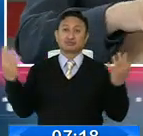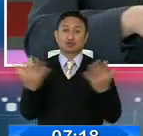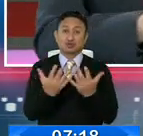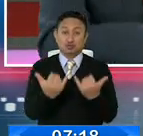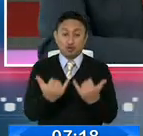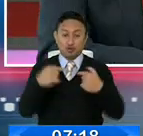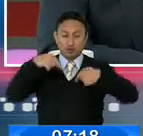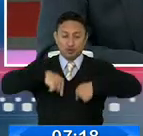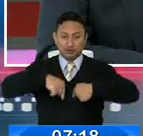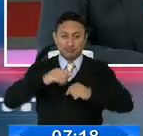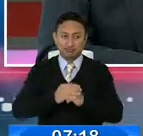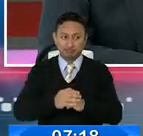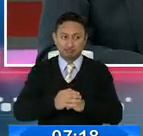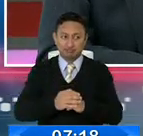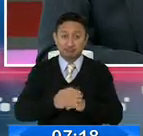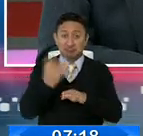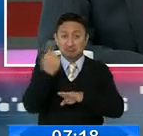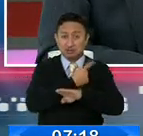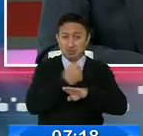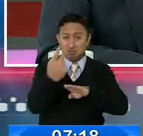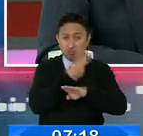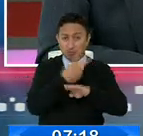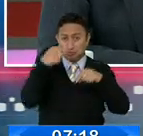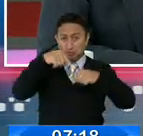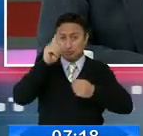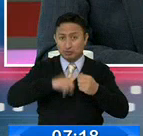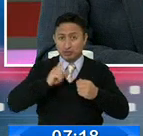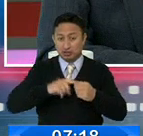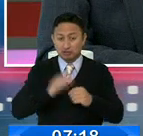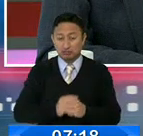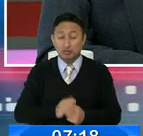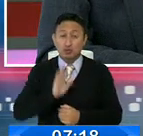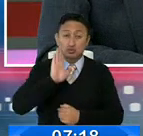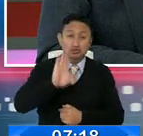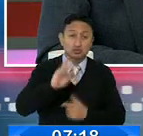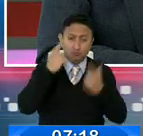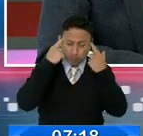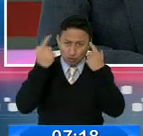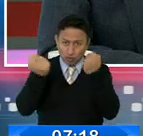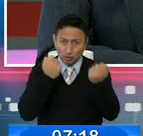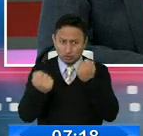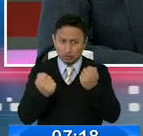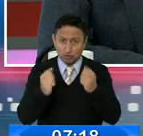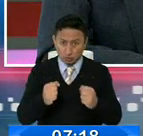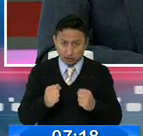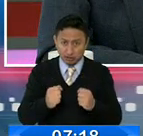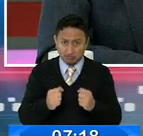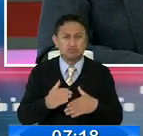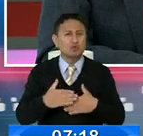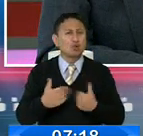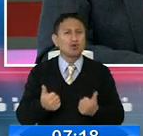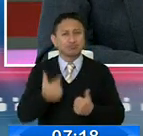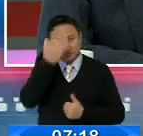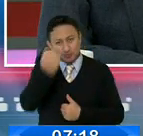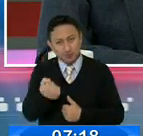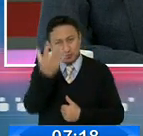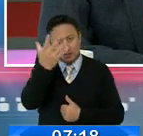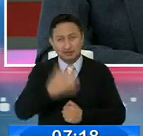tiene en las últimas semanas en Quito. Los controles que usted ejerce deben ser realmente fuertes. ¿Cómo estamos con esto? Buenos días.